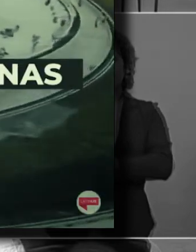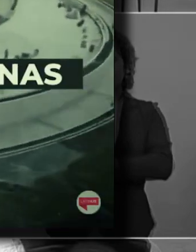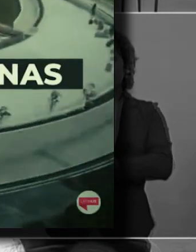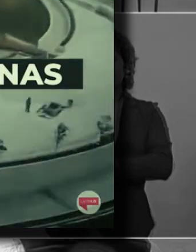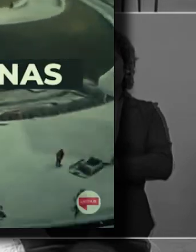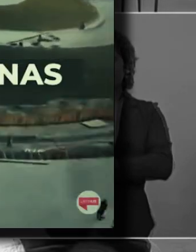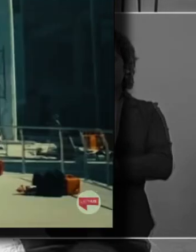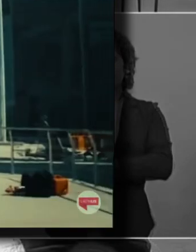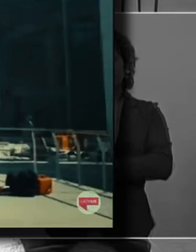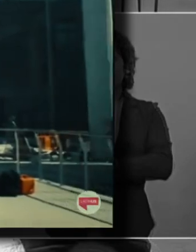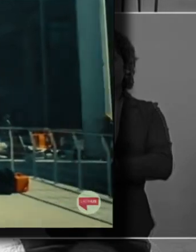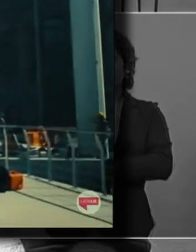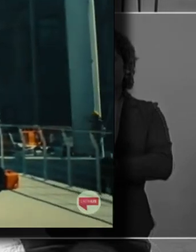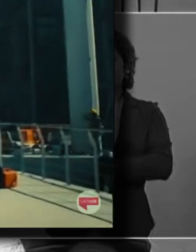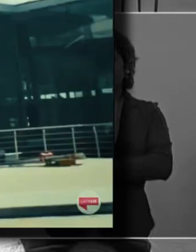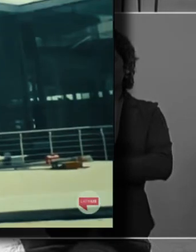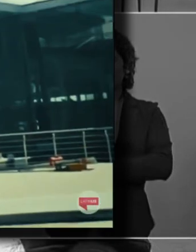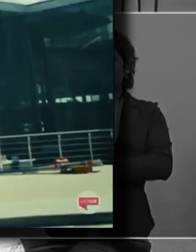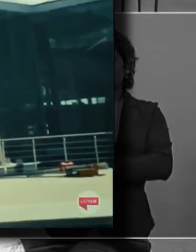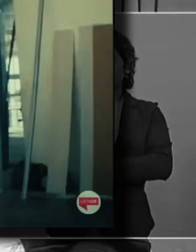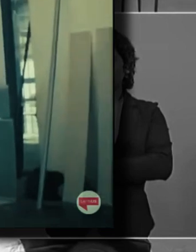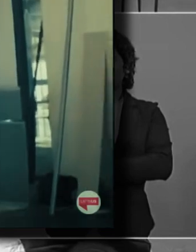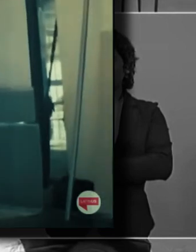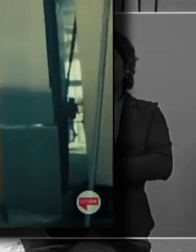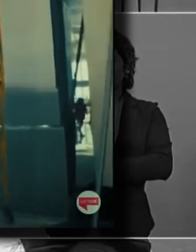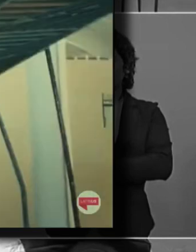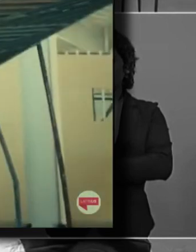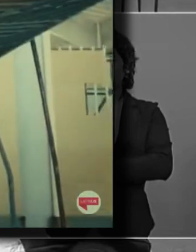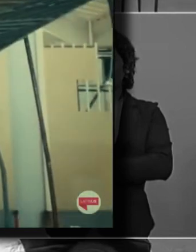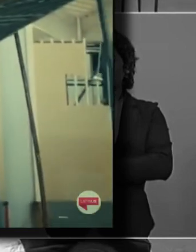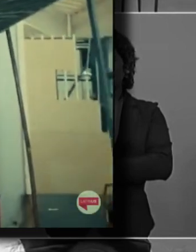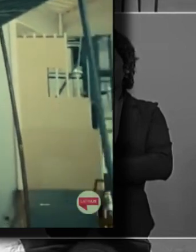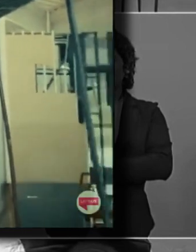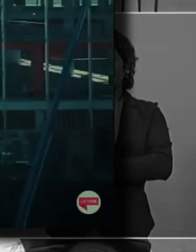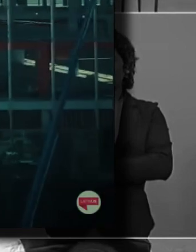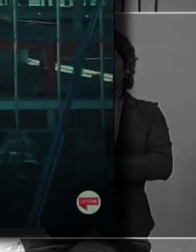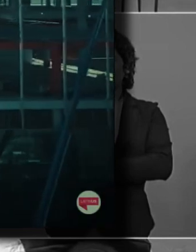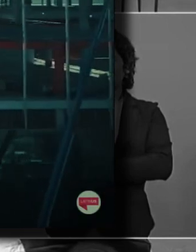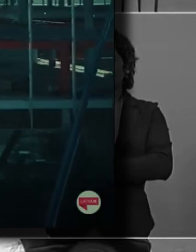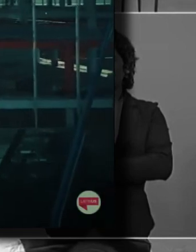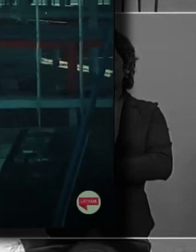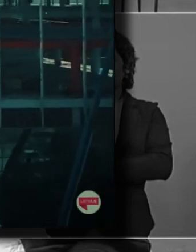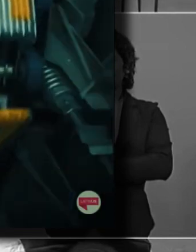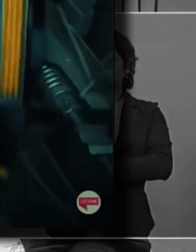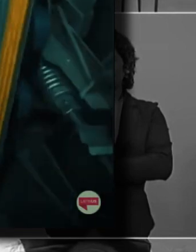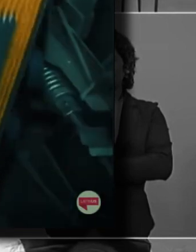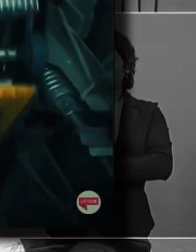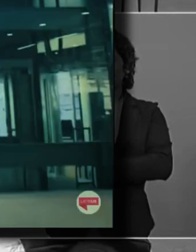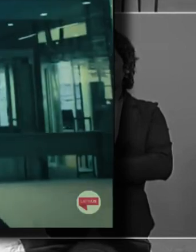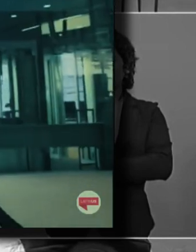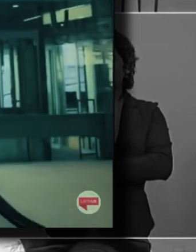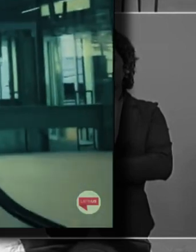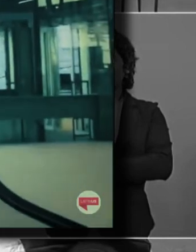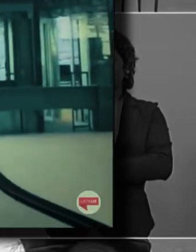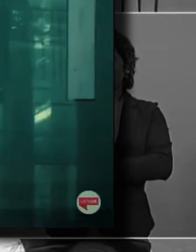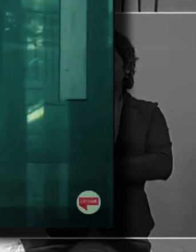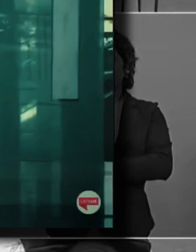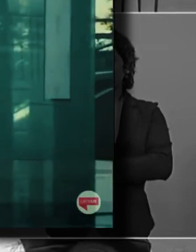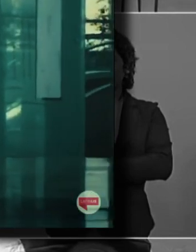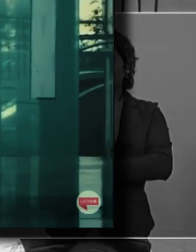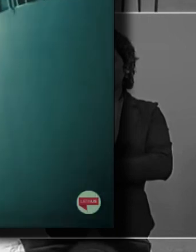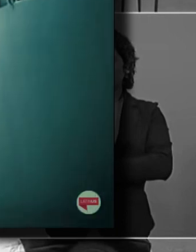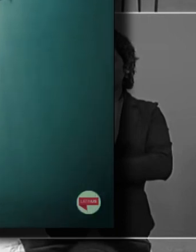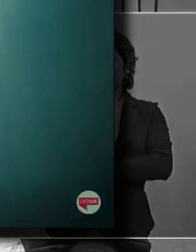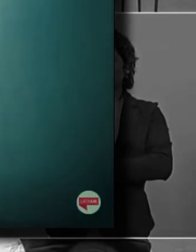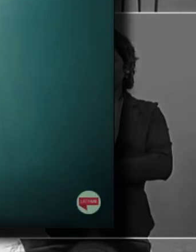invitación a tres personas. Es decir, el ejército no abrió la puerta a que cualquier empresa pudiera participar ni impulsó la competencia para obtener mejores precios. Tampoco recurrió a contratos marco